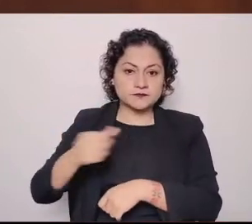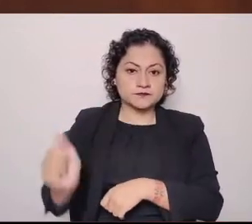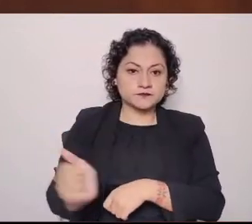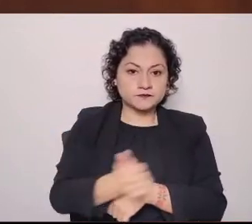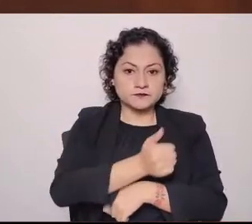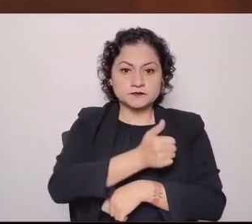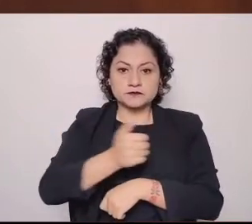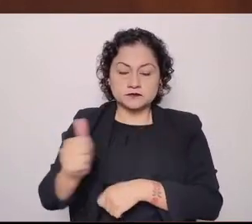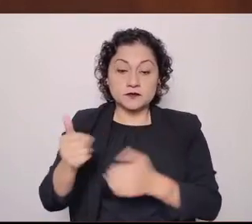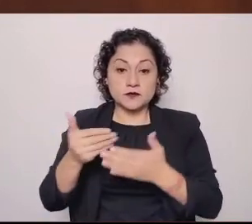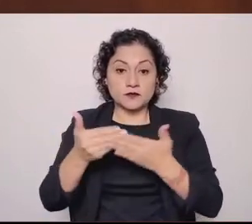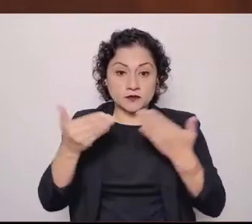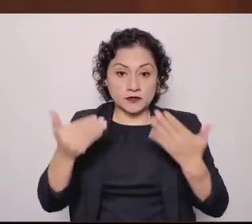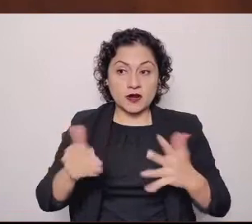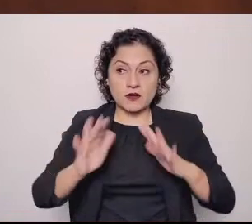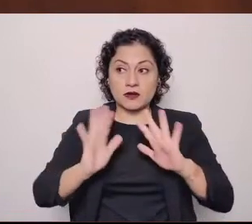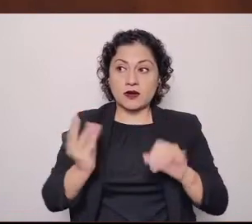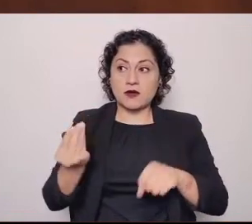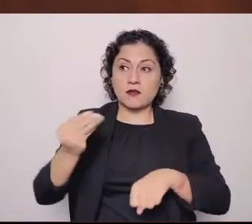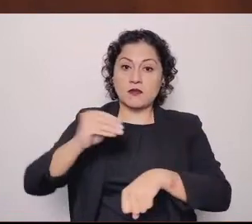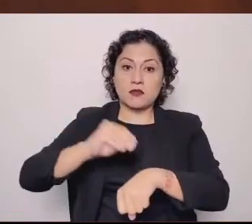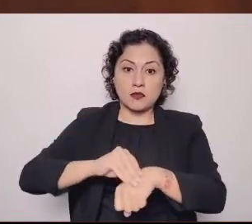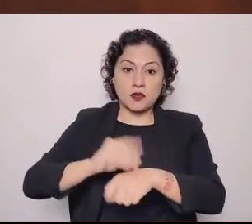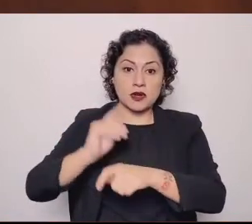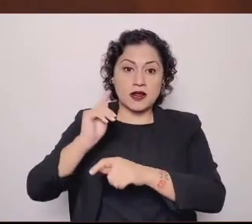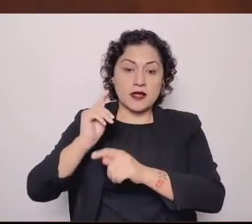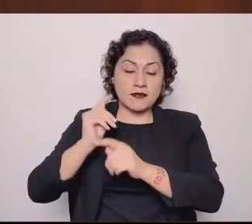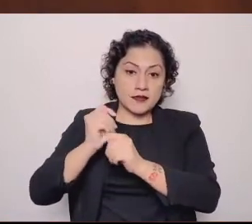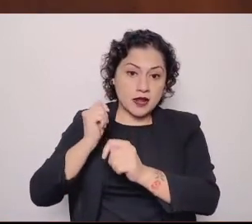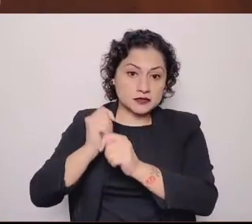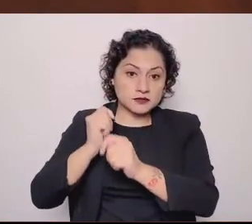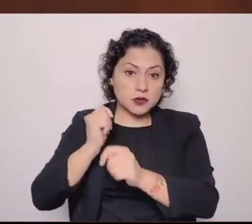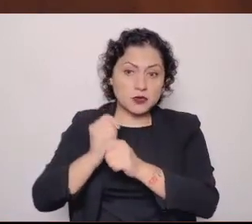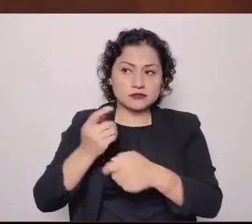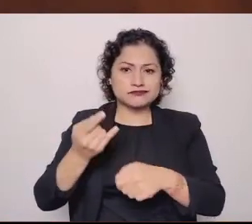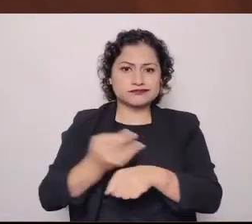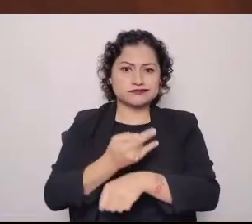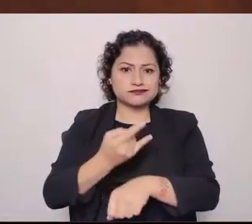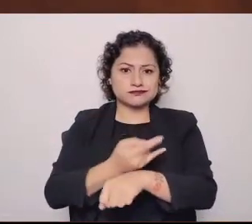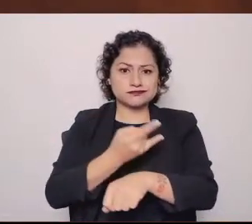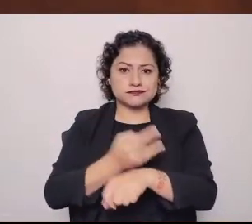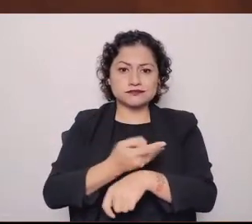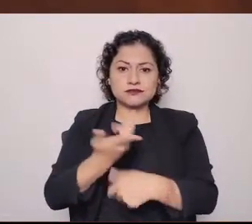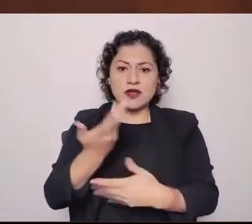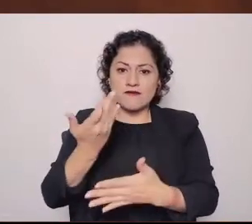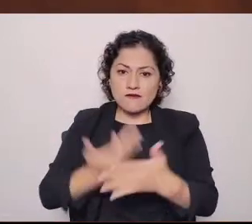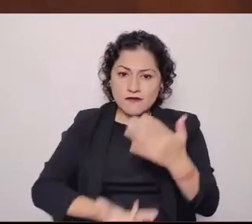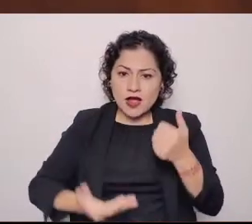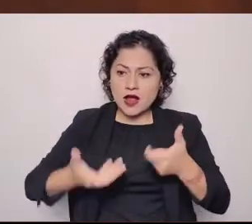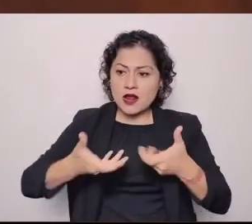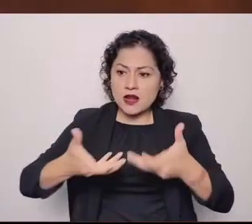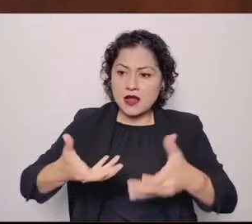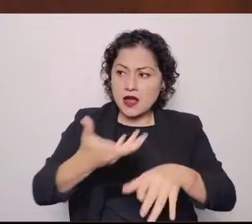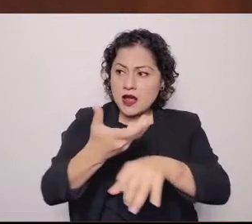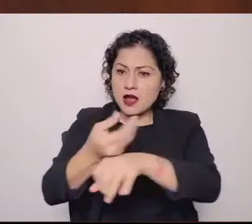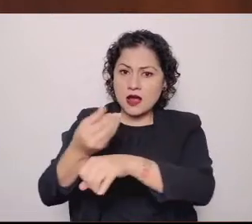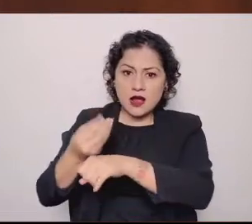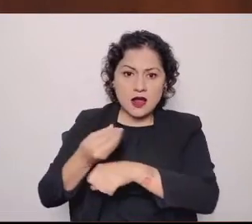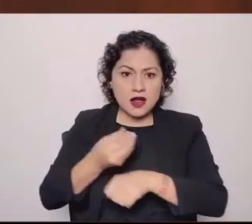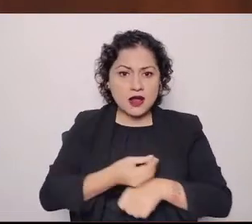eficientes, ausencia y calidad de obra pública y nula inversión en las